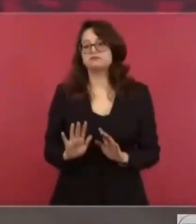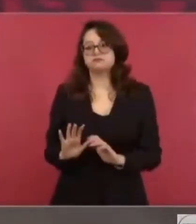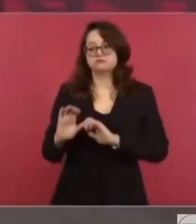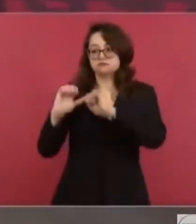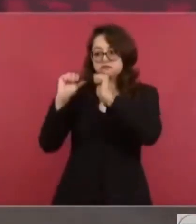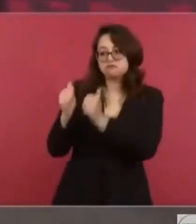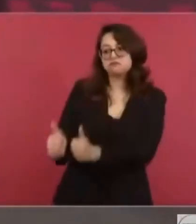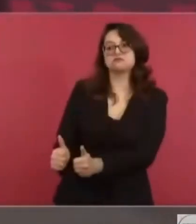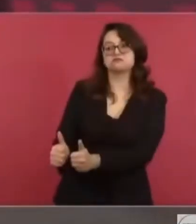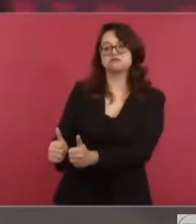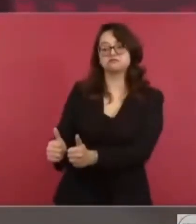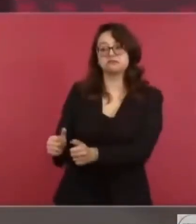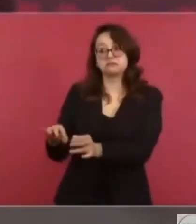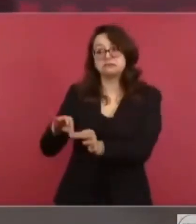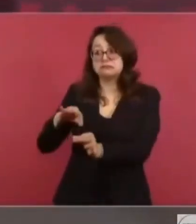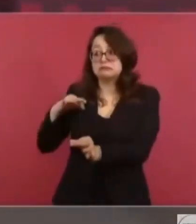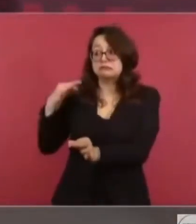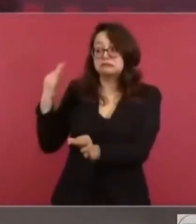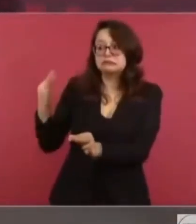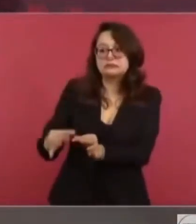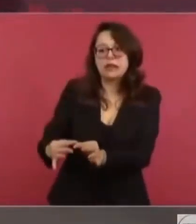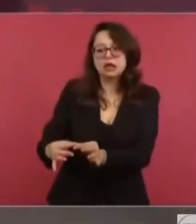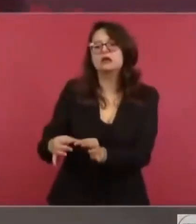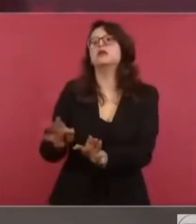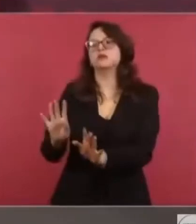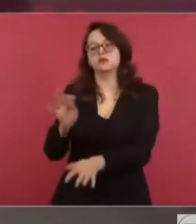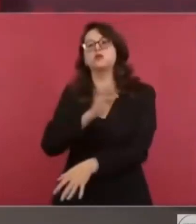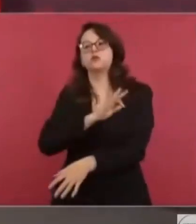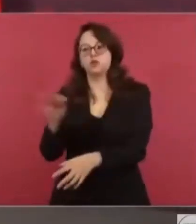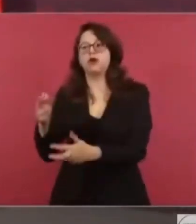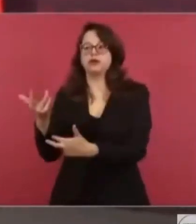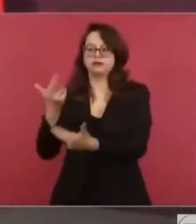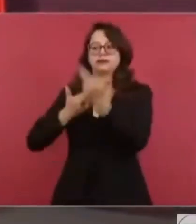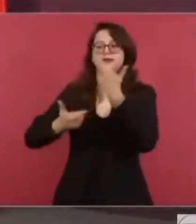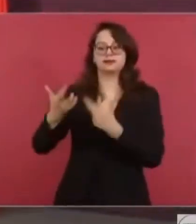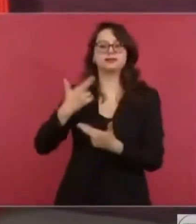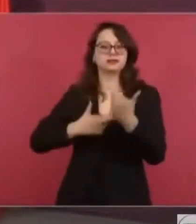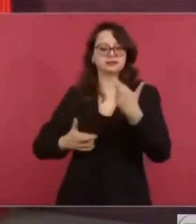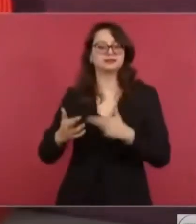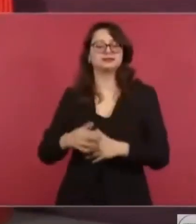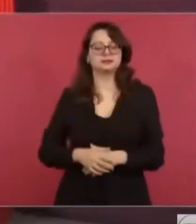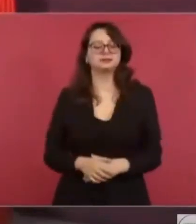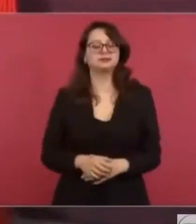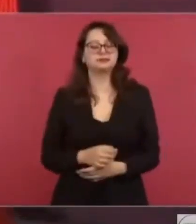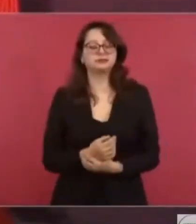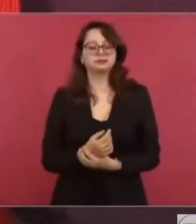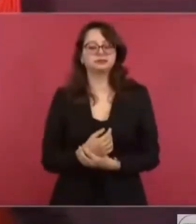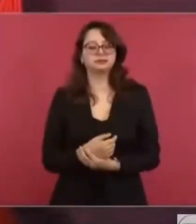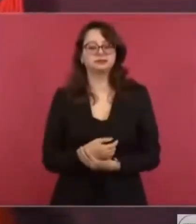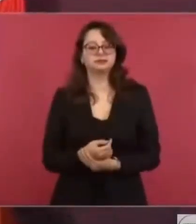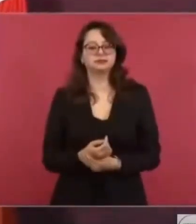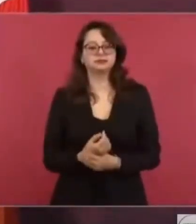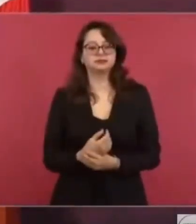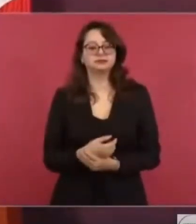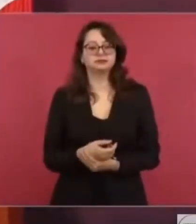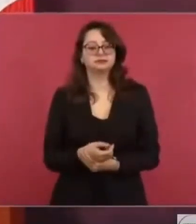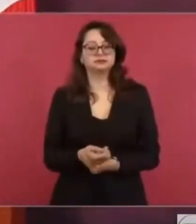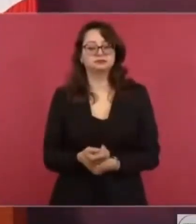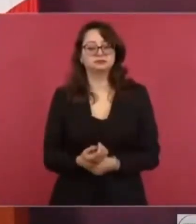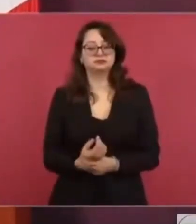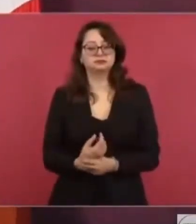regrese a la normalidad en Acapulco. ¿Cuánto tiempo?